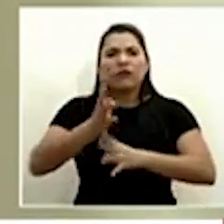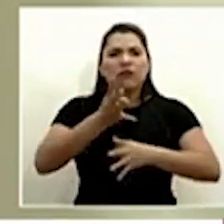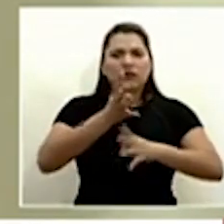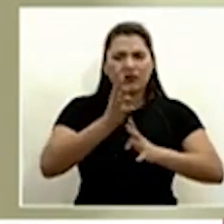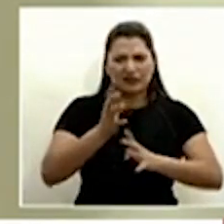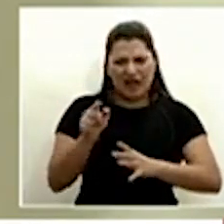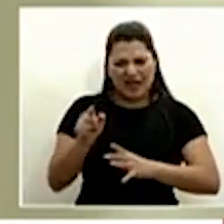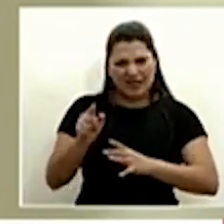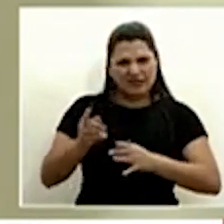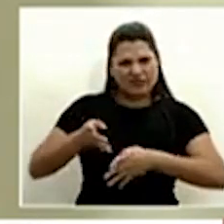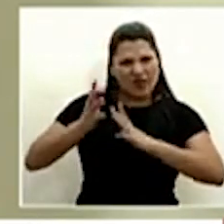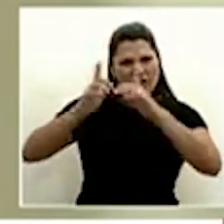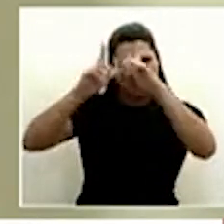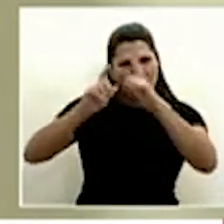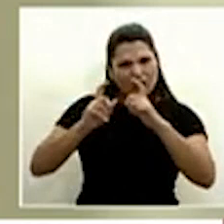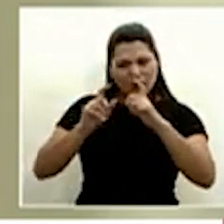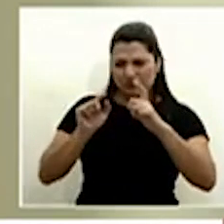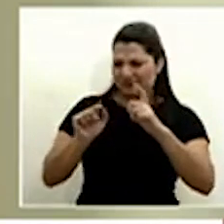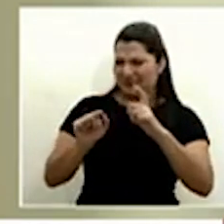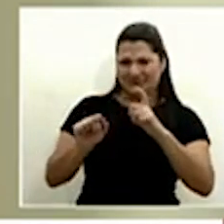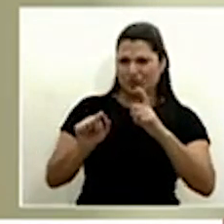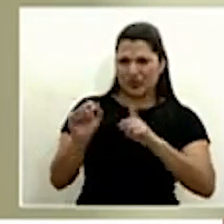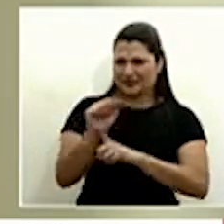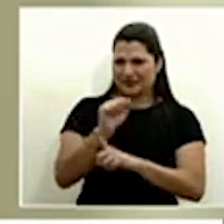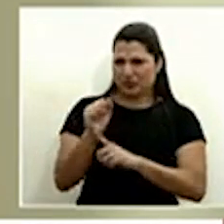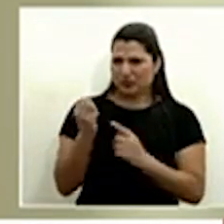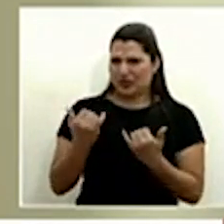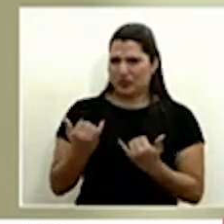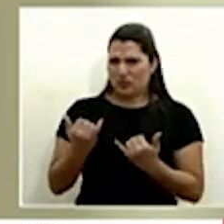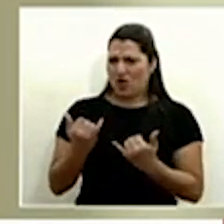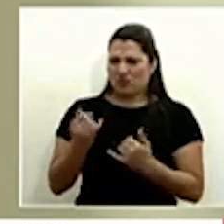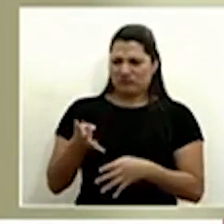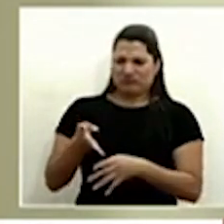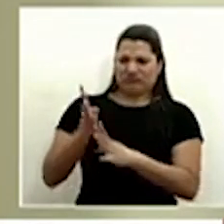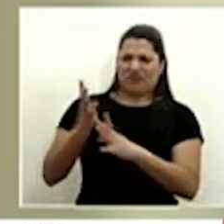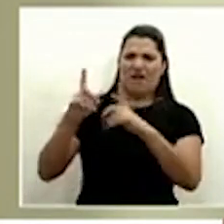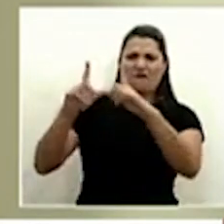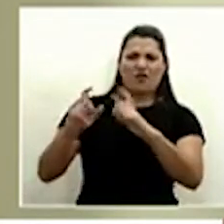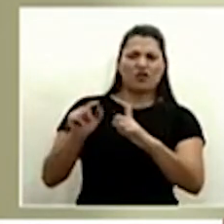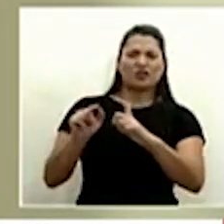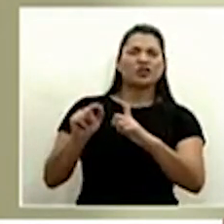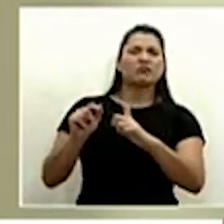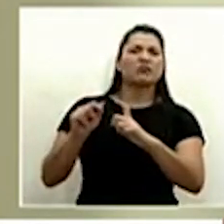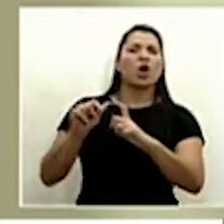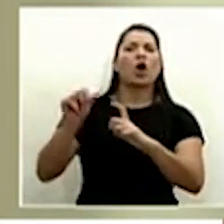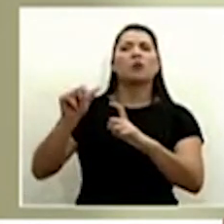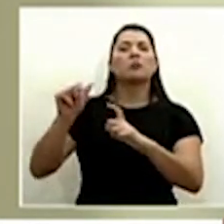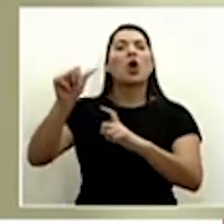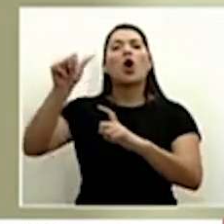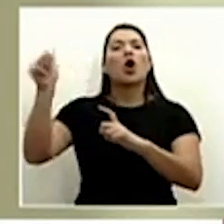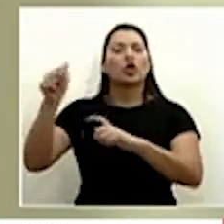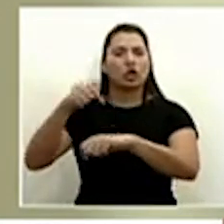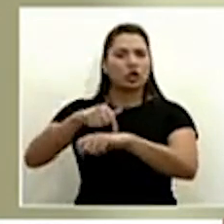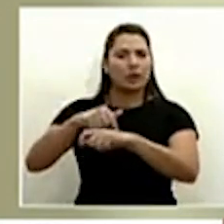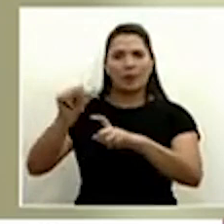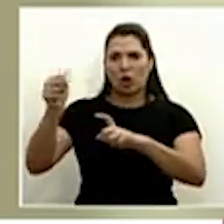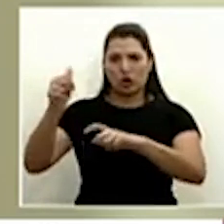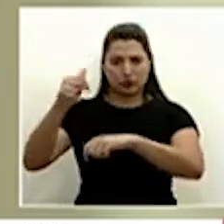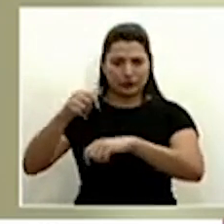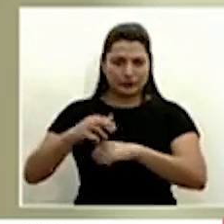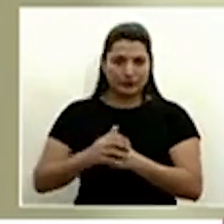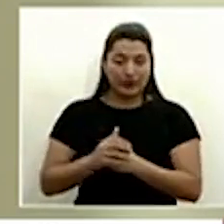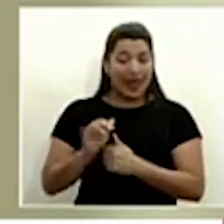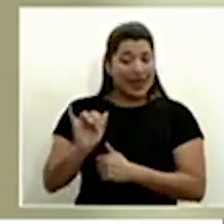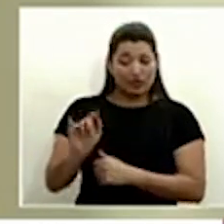fotografías que no son en el contexto de la realidad. Y la realidad en este momento, en este momento, es que eso no está sucediendo.